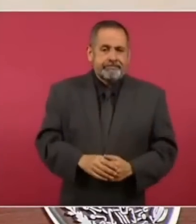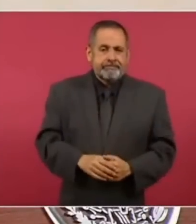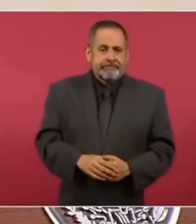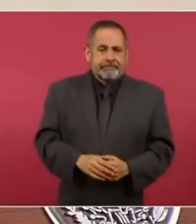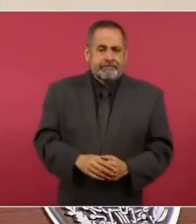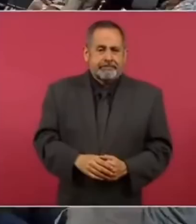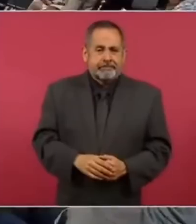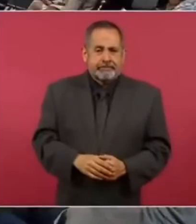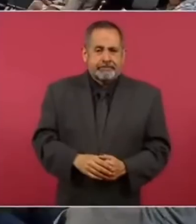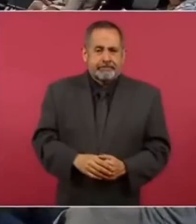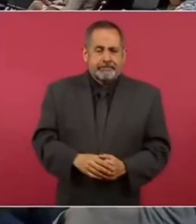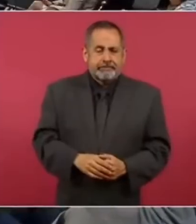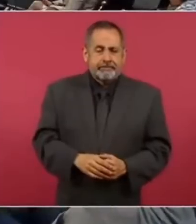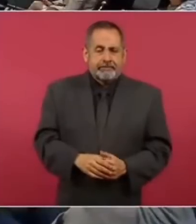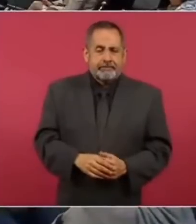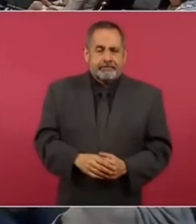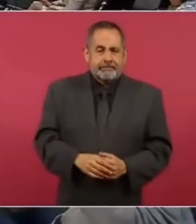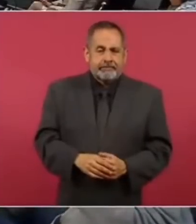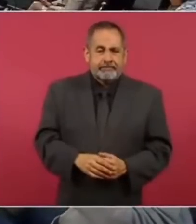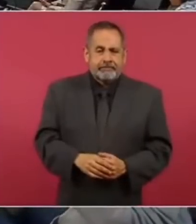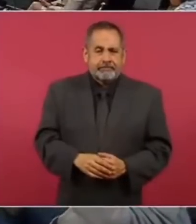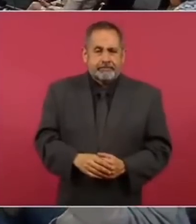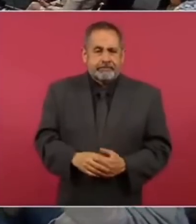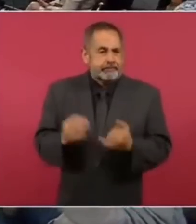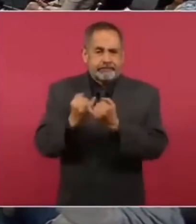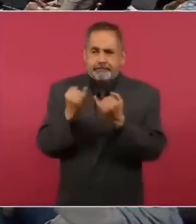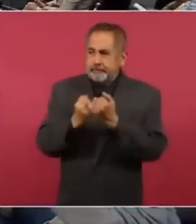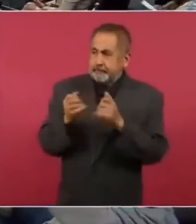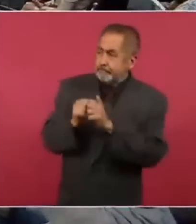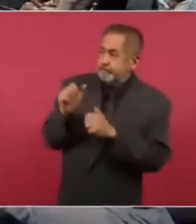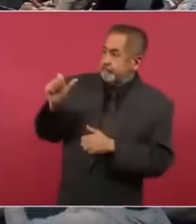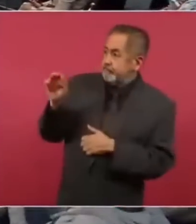no va a ser igual porque